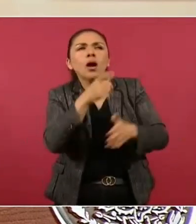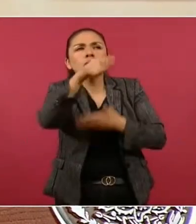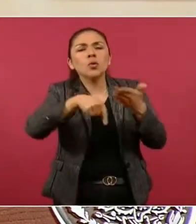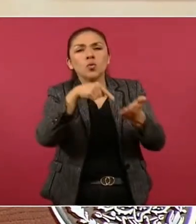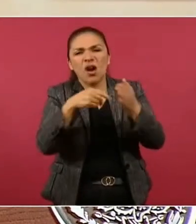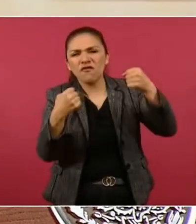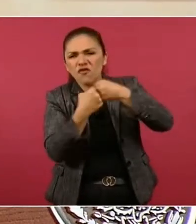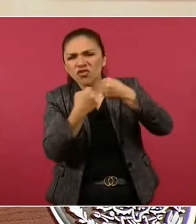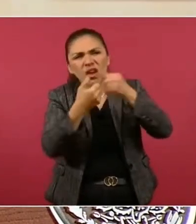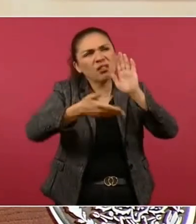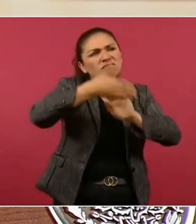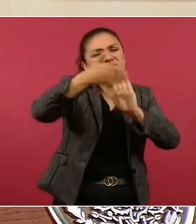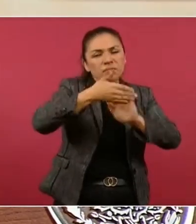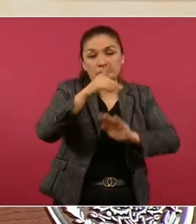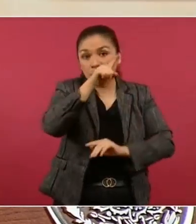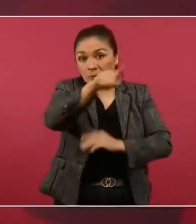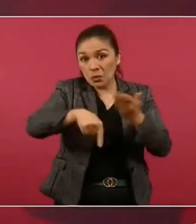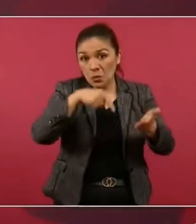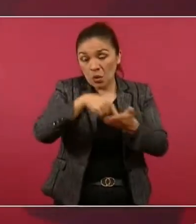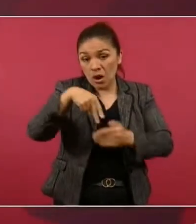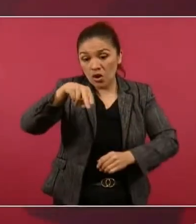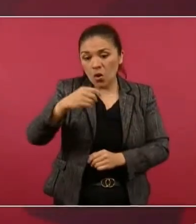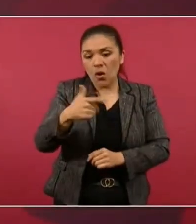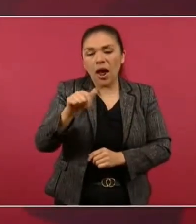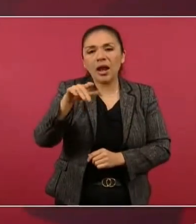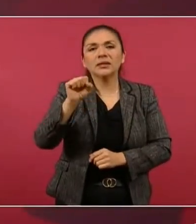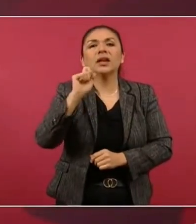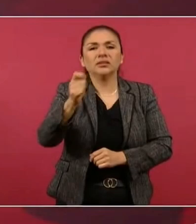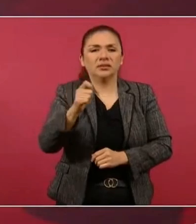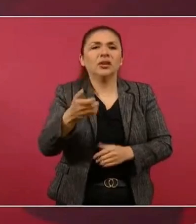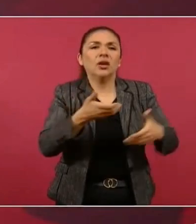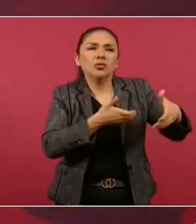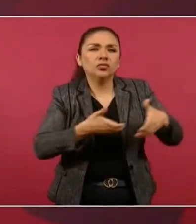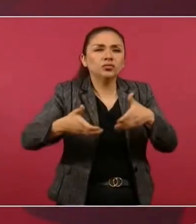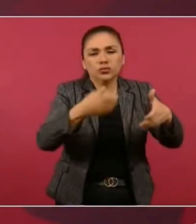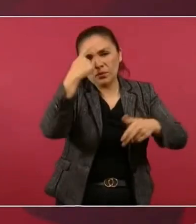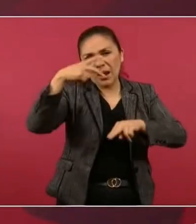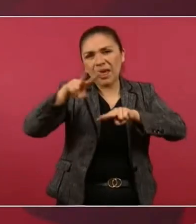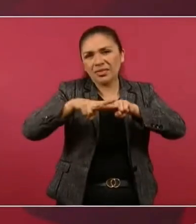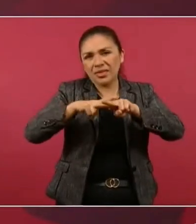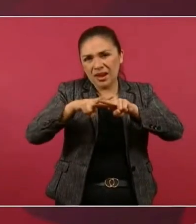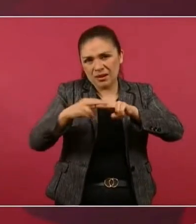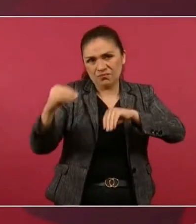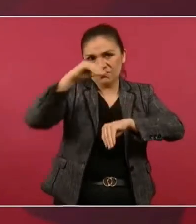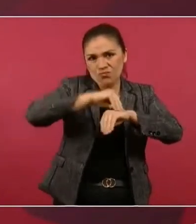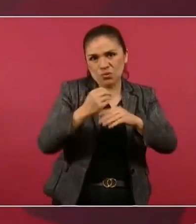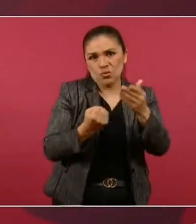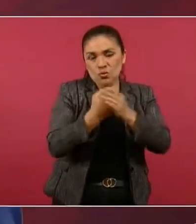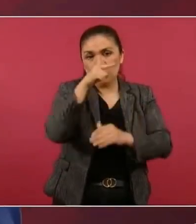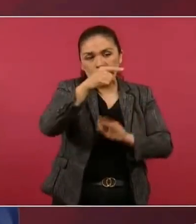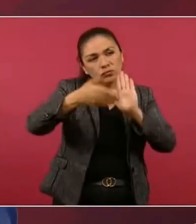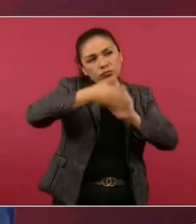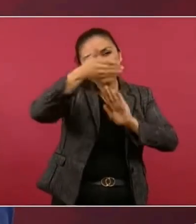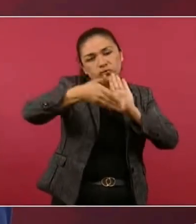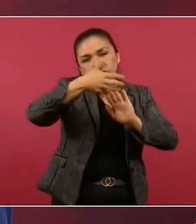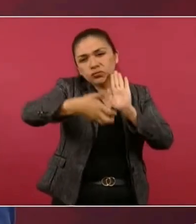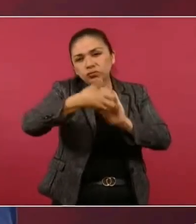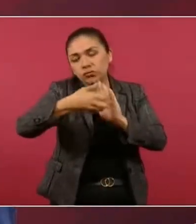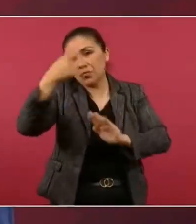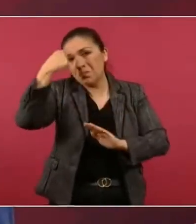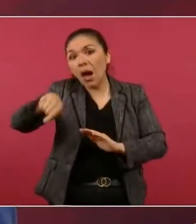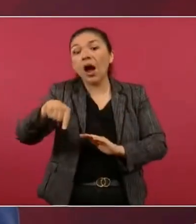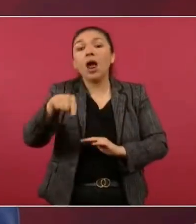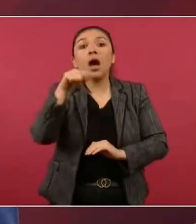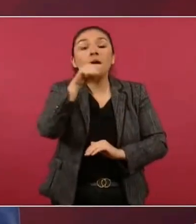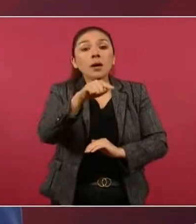En el caso de Nogales es un libramiento ferroviario para que ya no